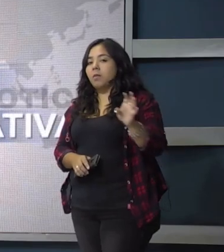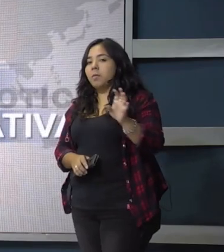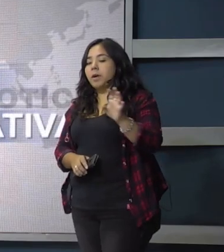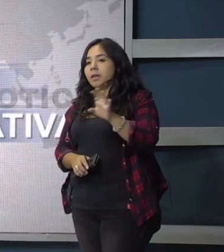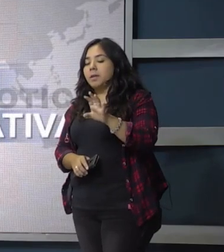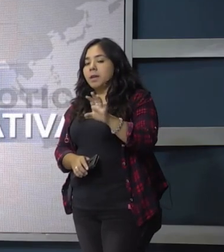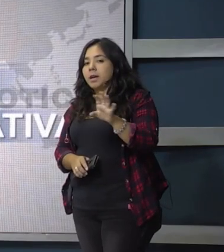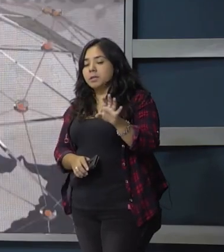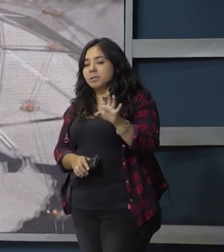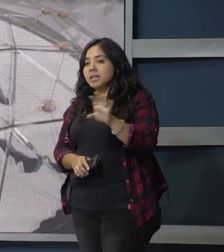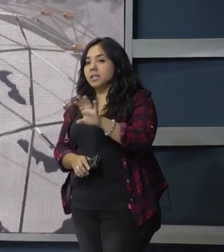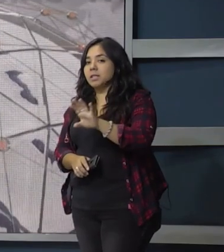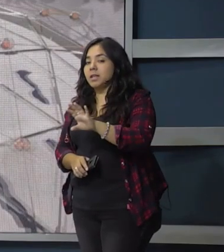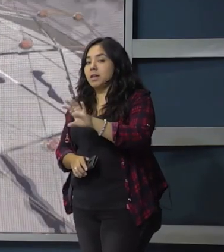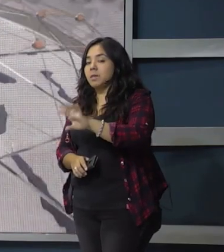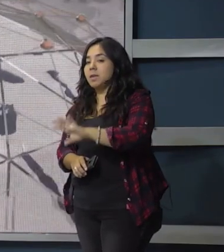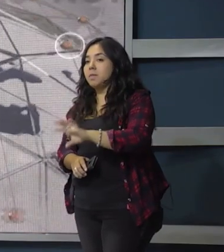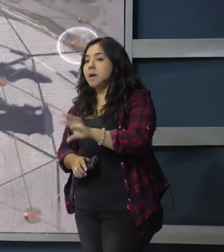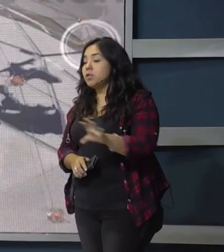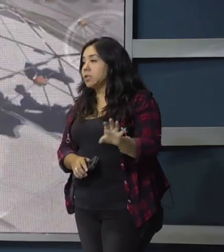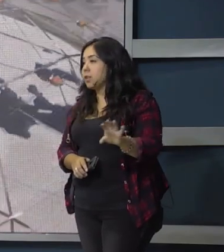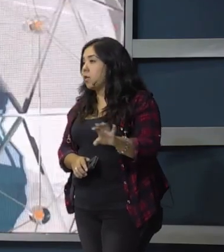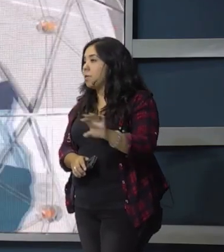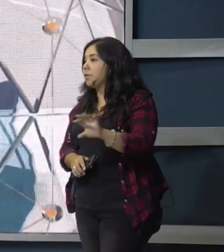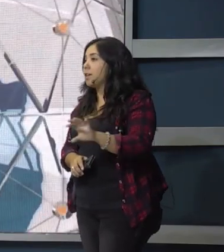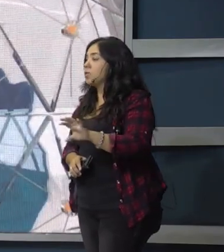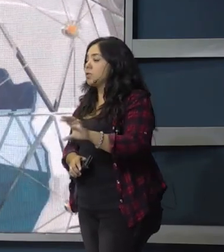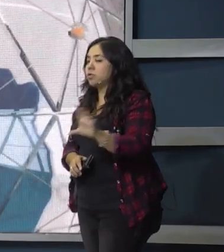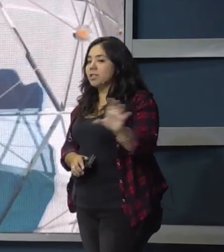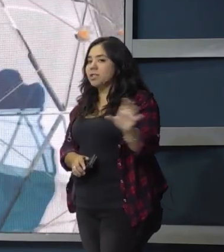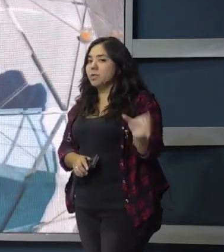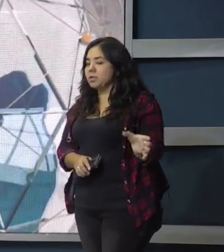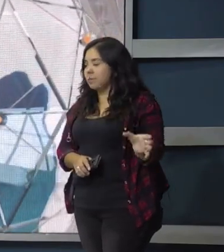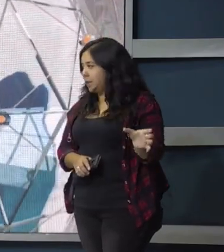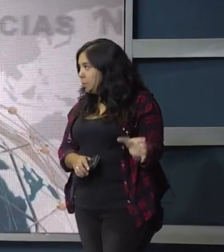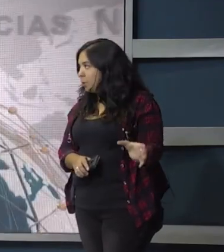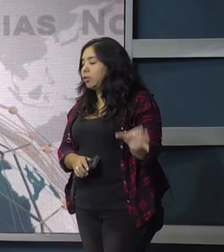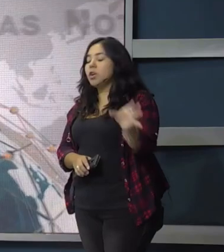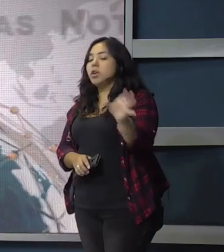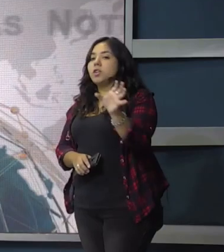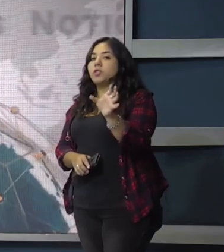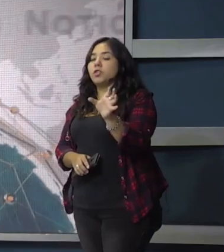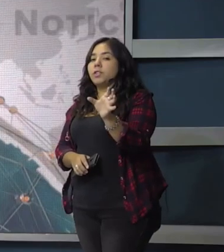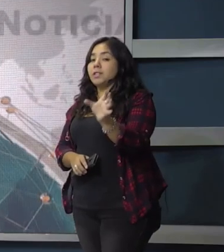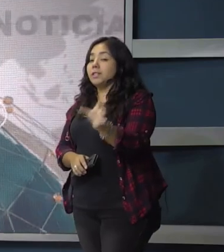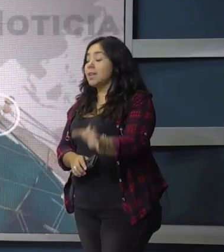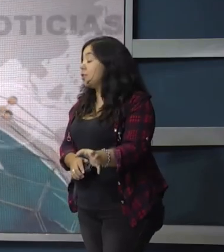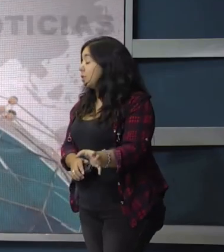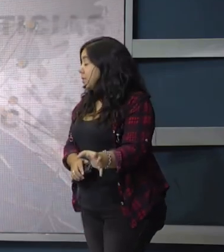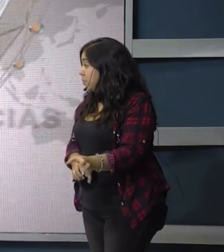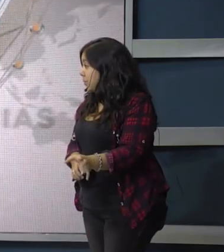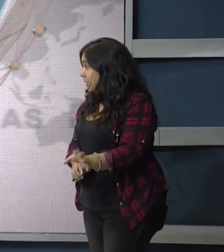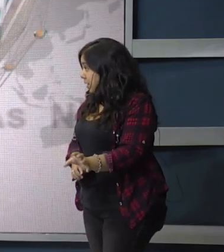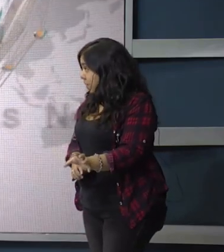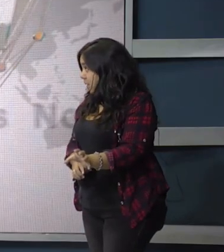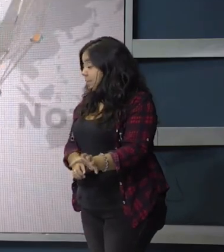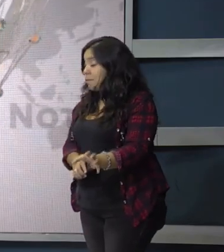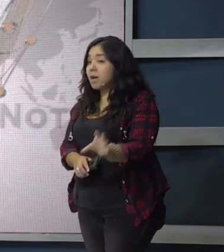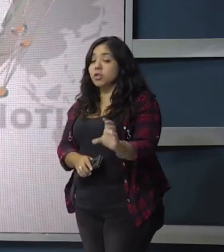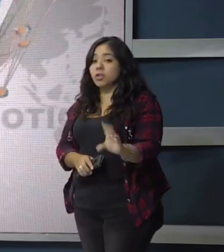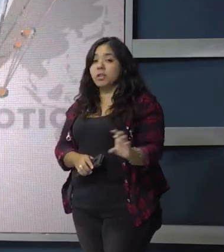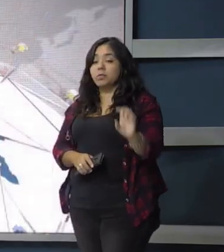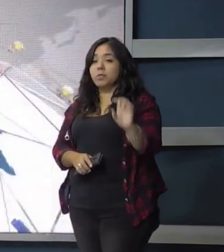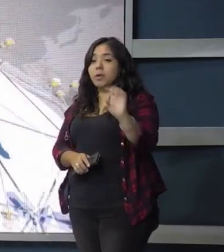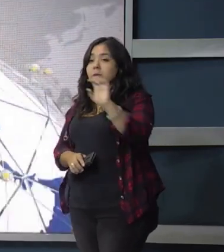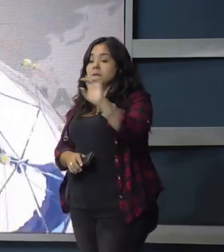a un par de viajes más que serían en el mes de mayo, sería aumentar los, son 13 vuelos semanales, perdón, son 16 los que se van a aumentar en el mes de